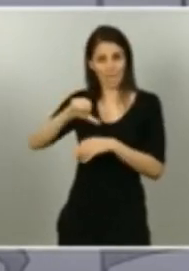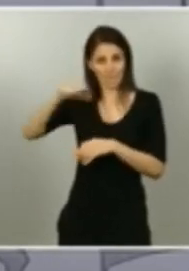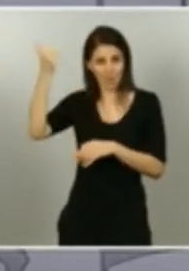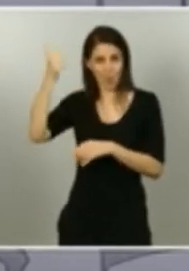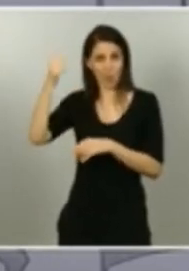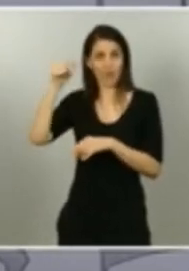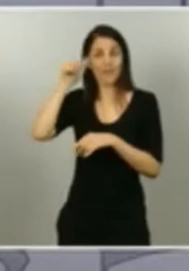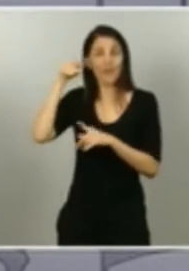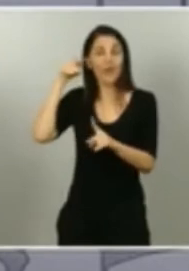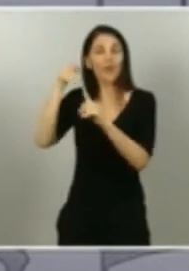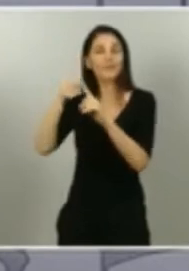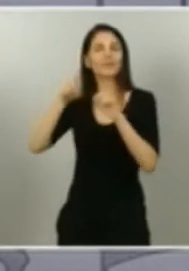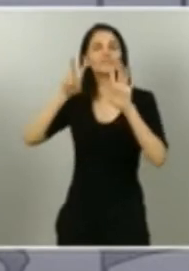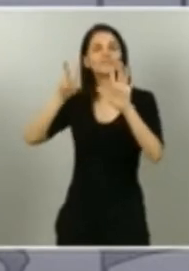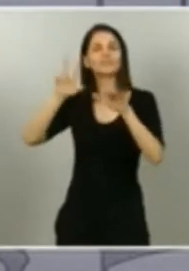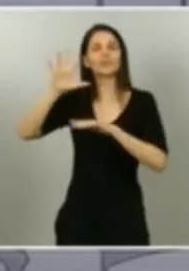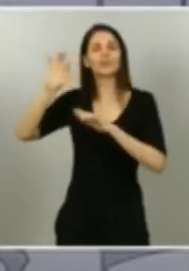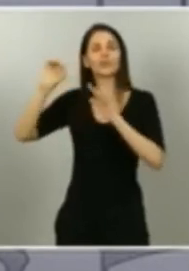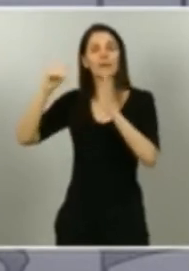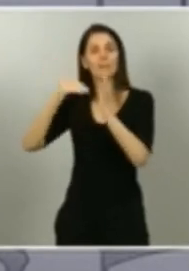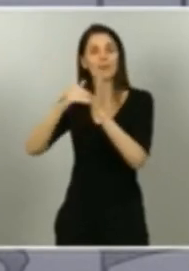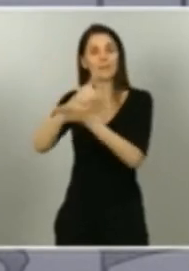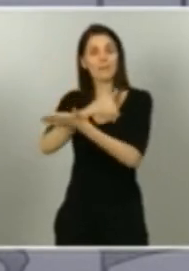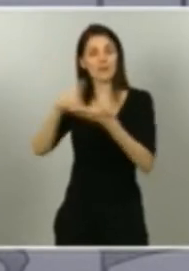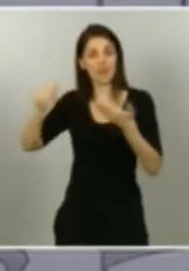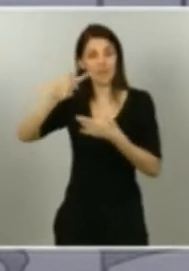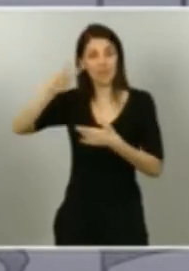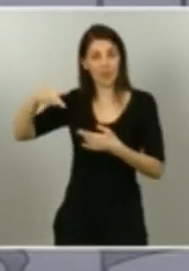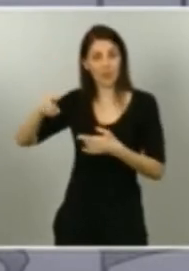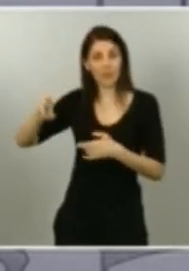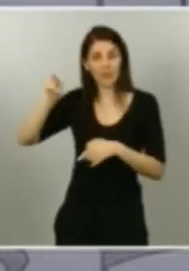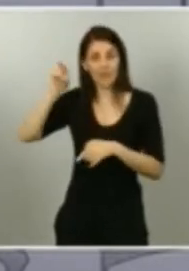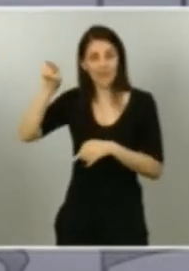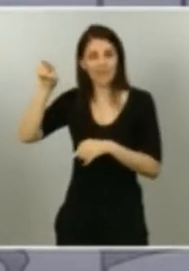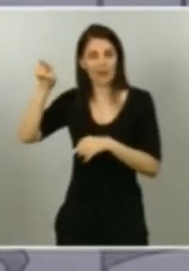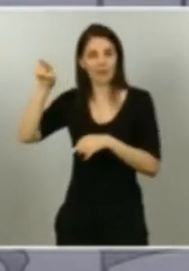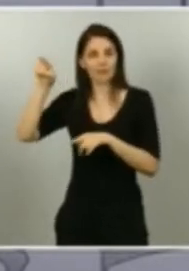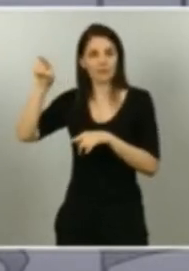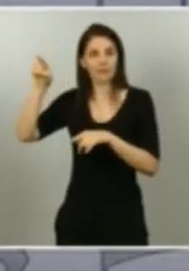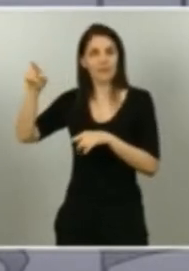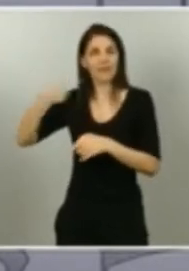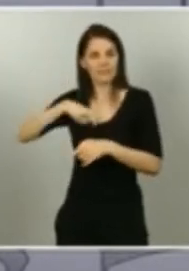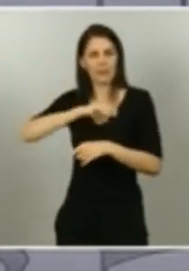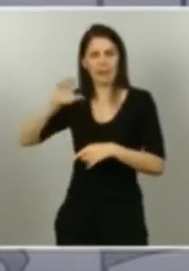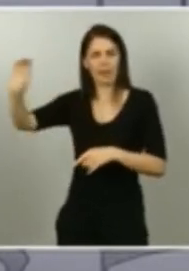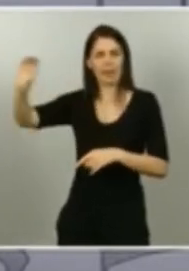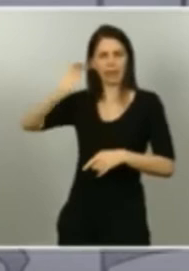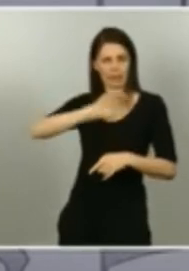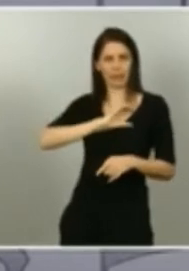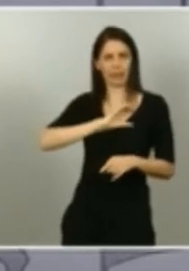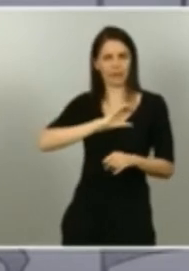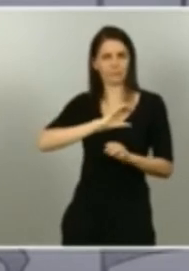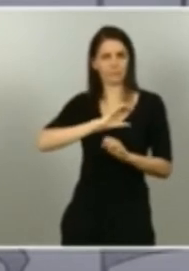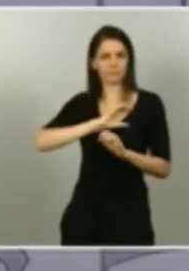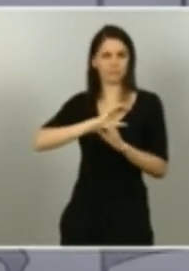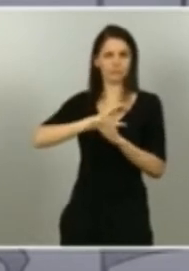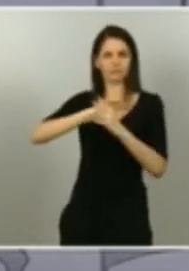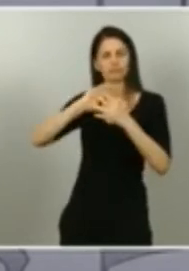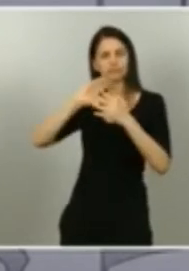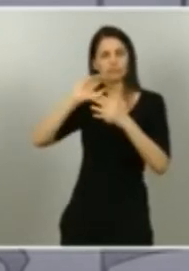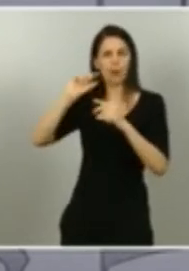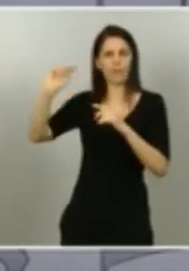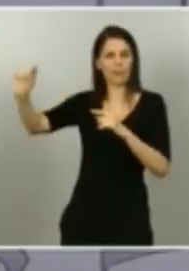del que nuestro país sería uno de los principales beneficiarios. Eso último supondrá para nuestro país si